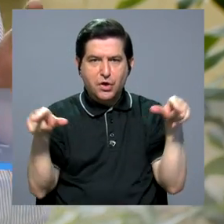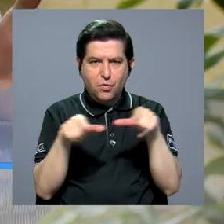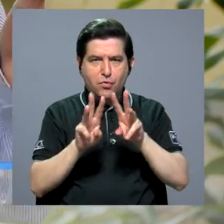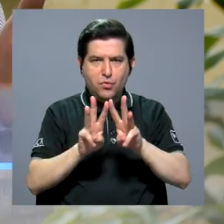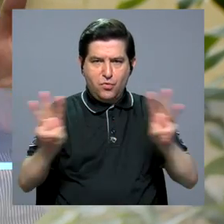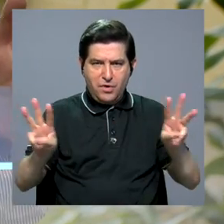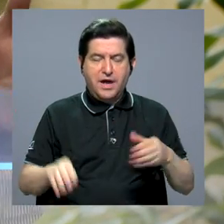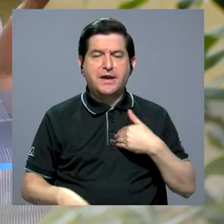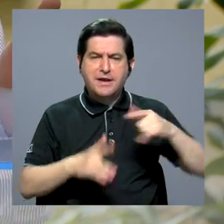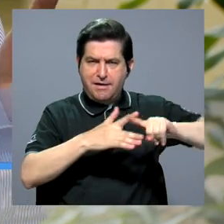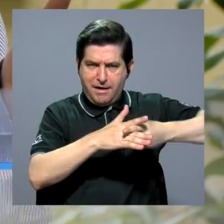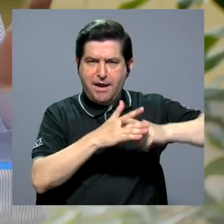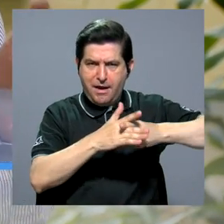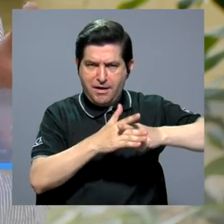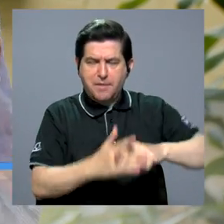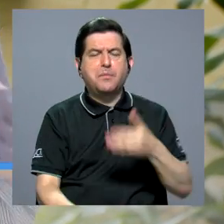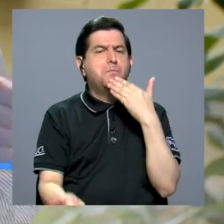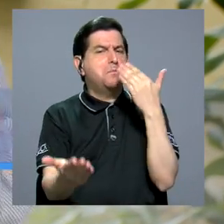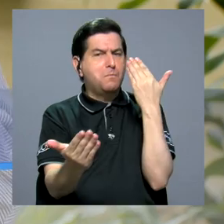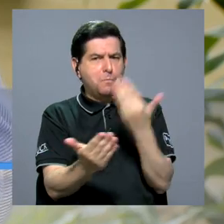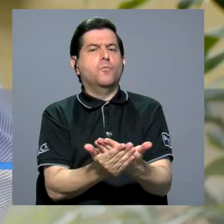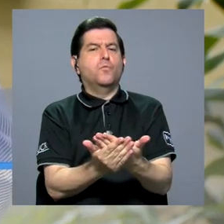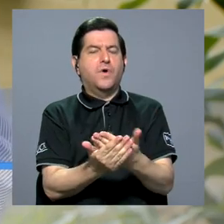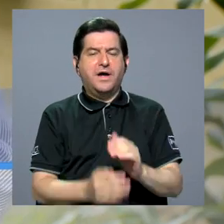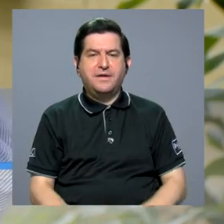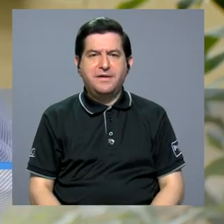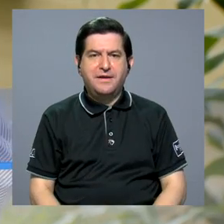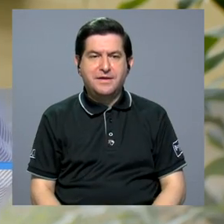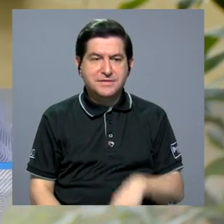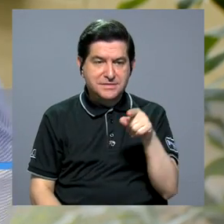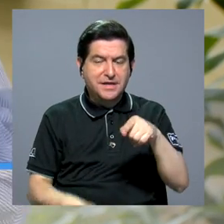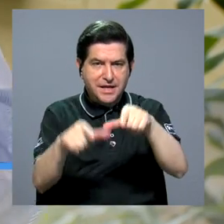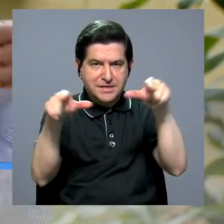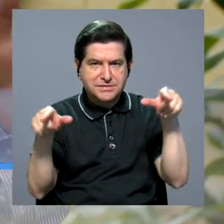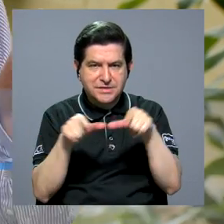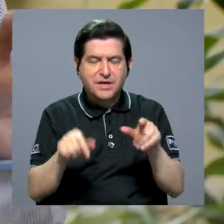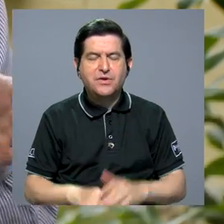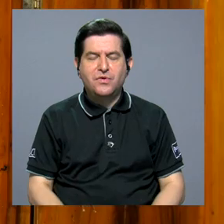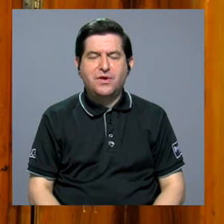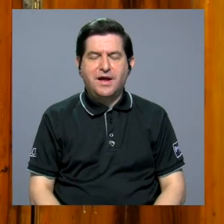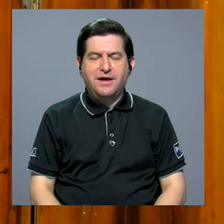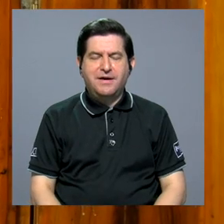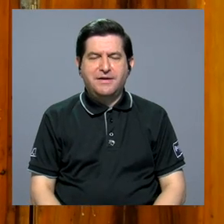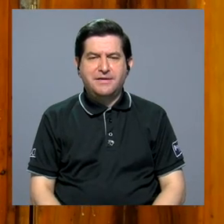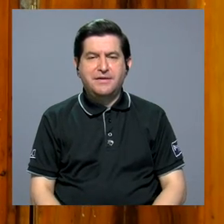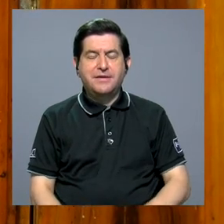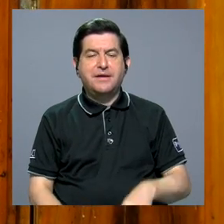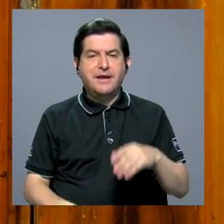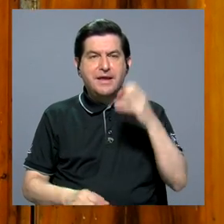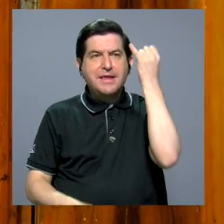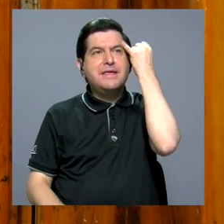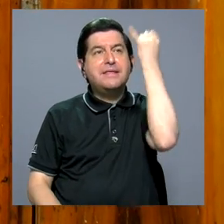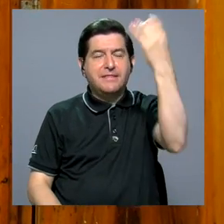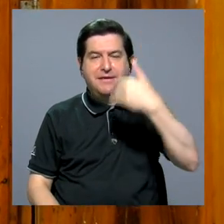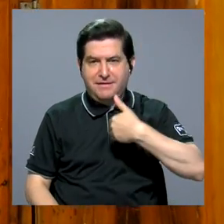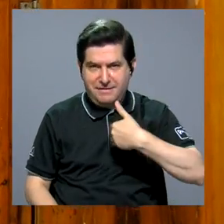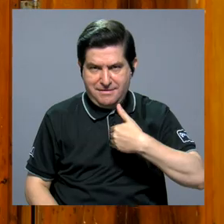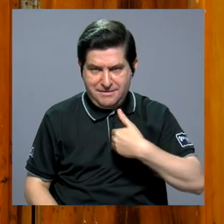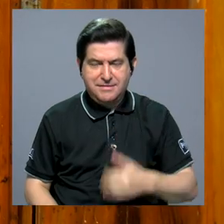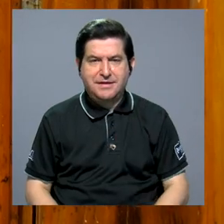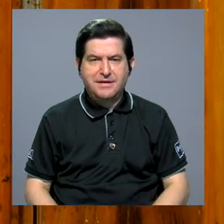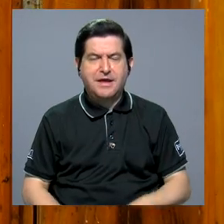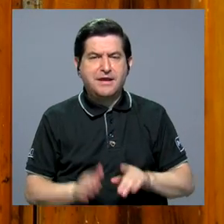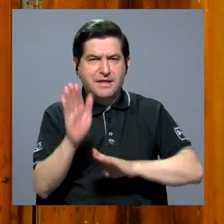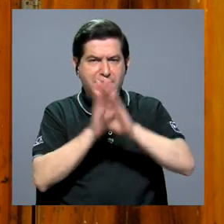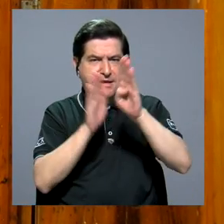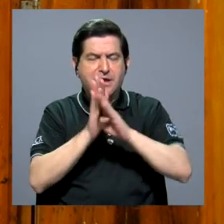tiene herramientas muy, muy, muy buenas, que es el portal de EGDISIS, que es una iniciativa que se